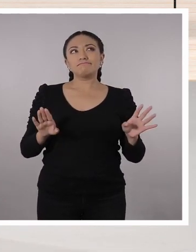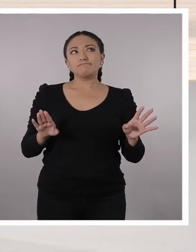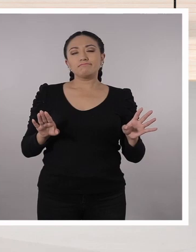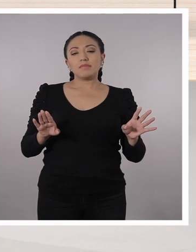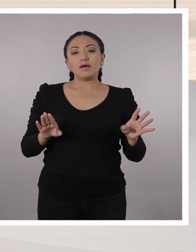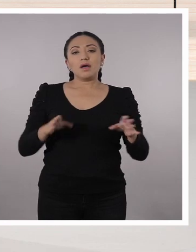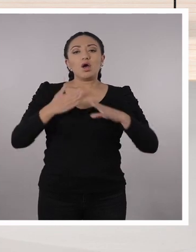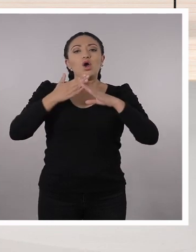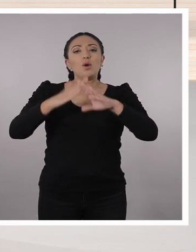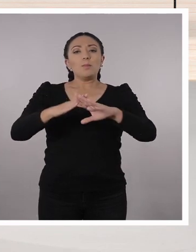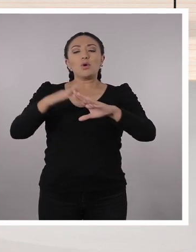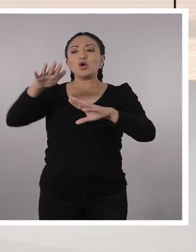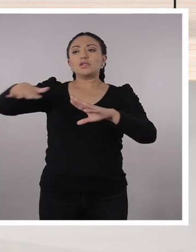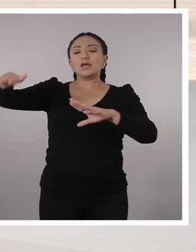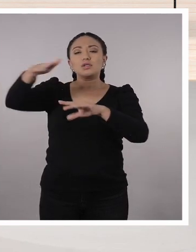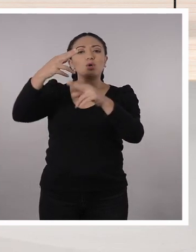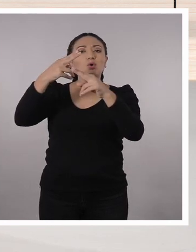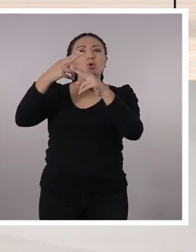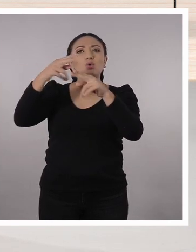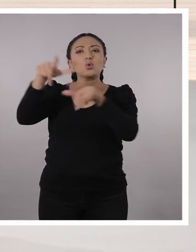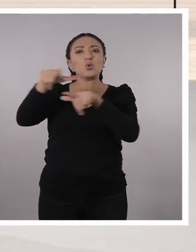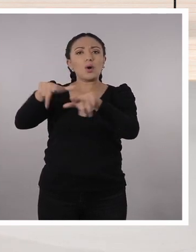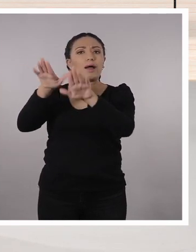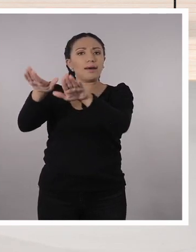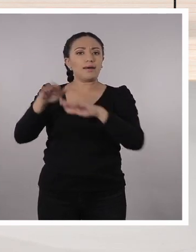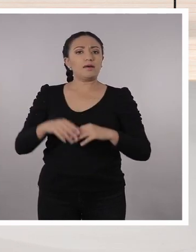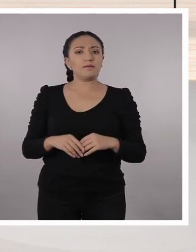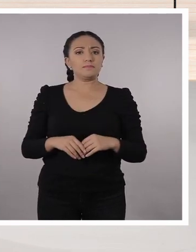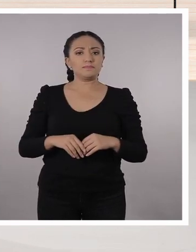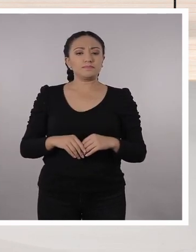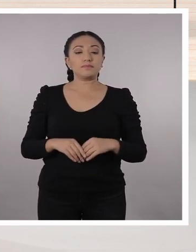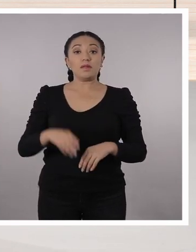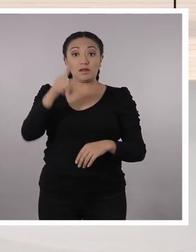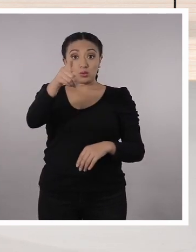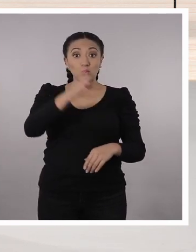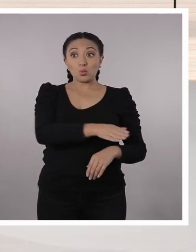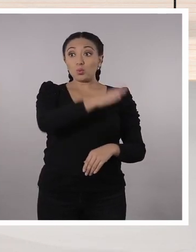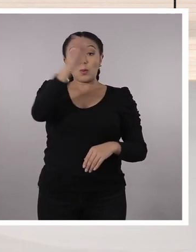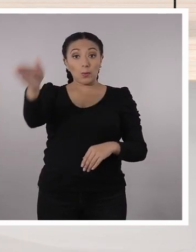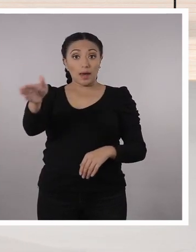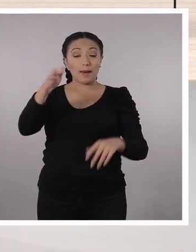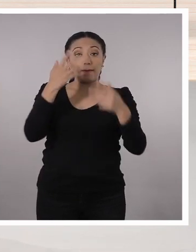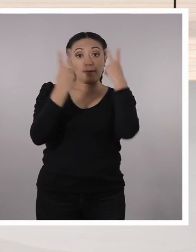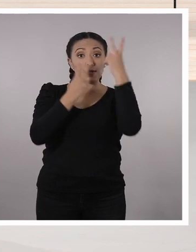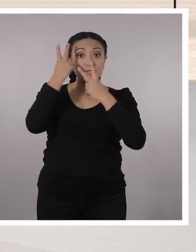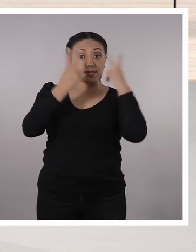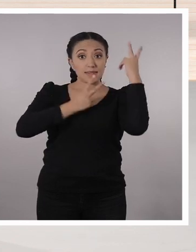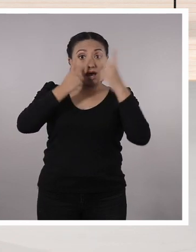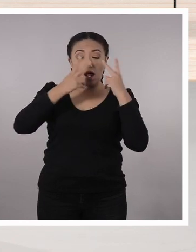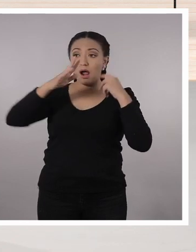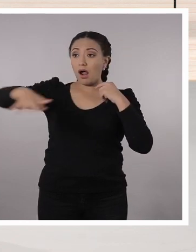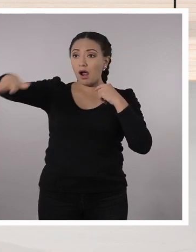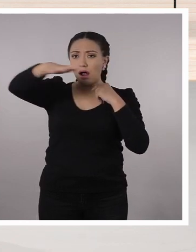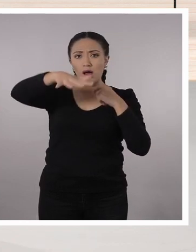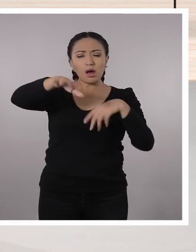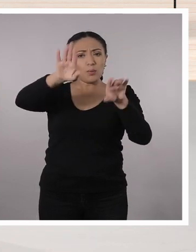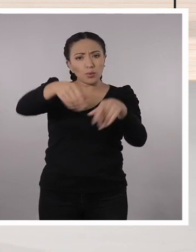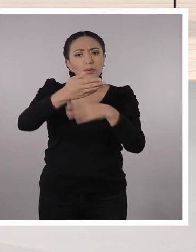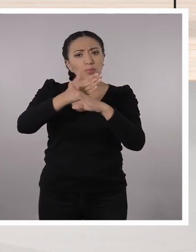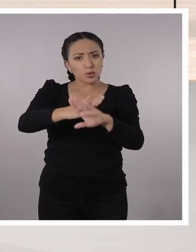protejan estas zonas que hemos mencionado en el programa. Pues claro que sí. Cada vez que nosotros visitemos estas áreas protegidas,